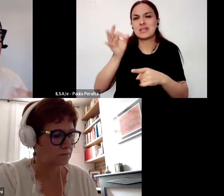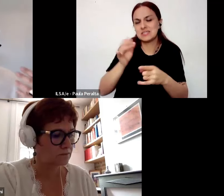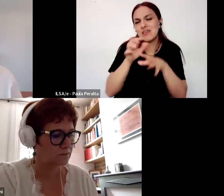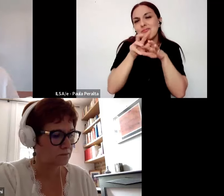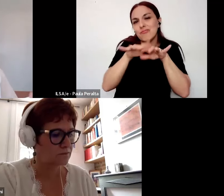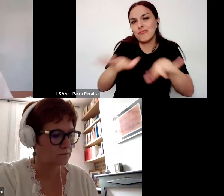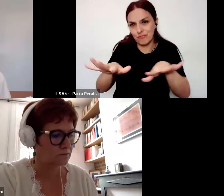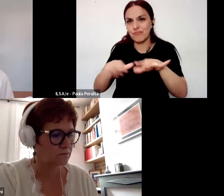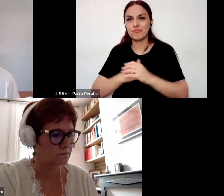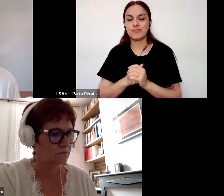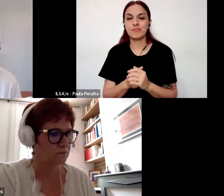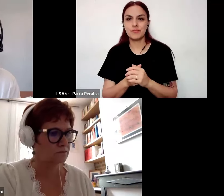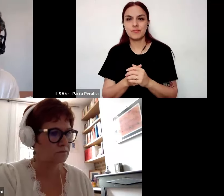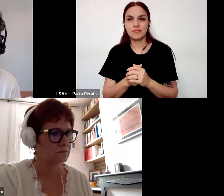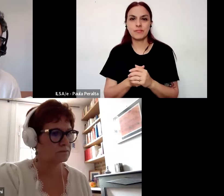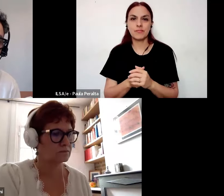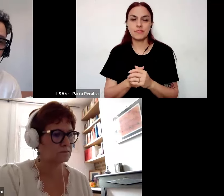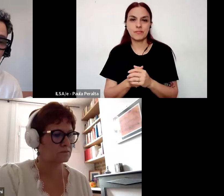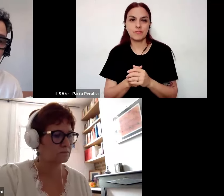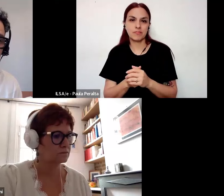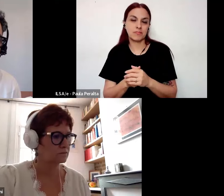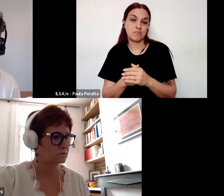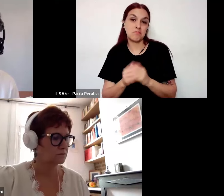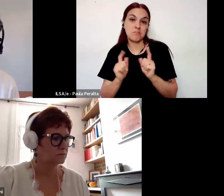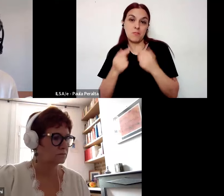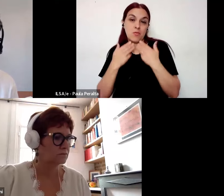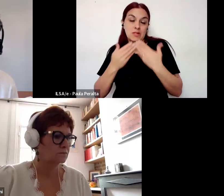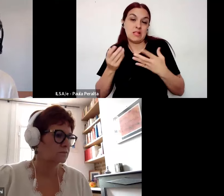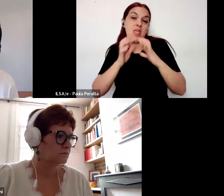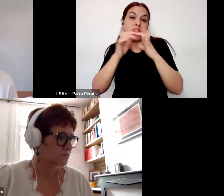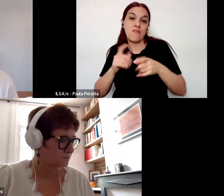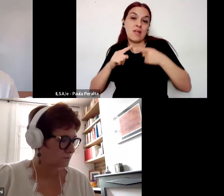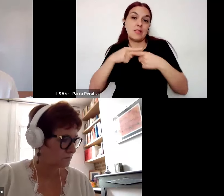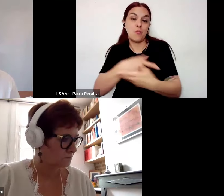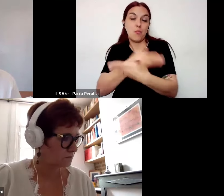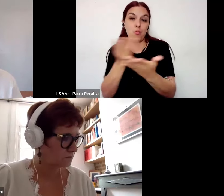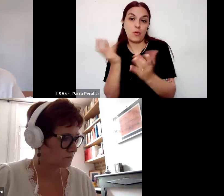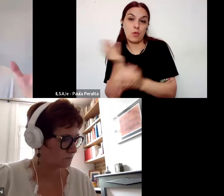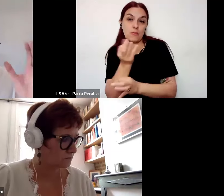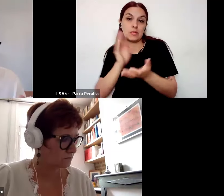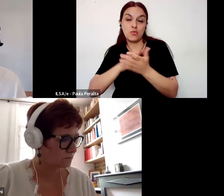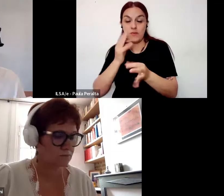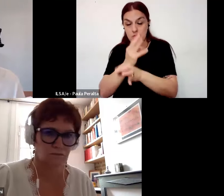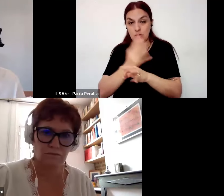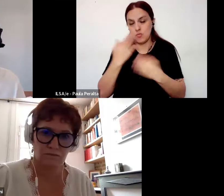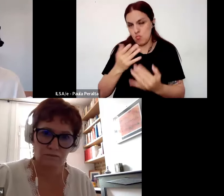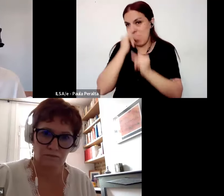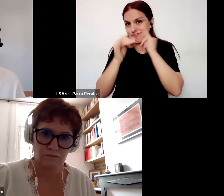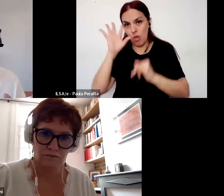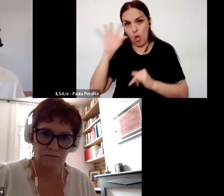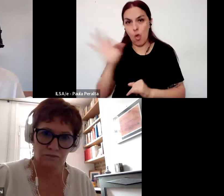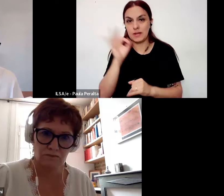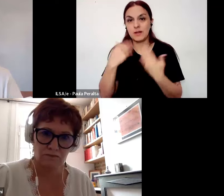el saber que producen en el debate público y especializado acerca de la educación es decir pensar la investigación